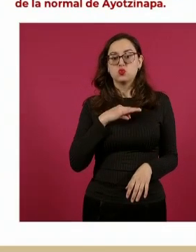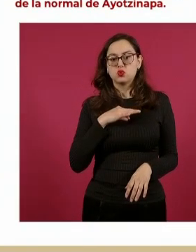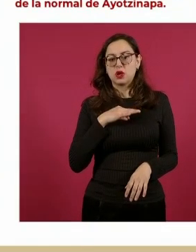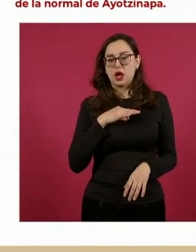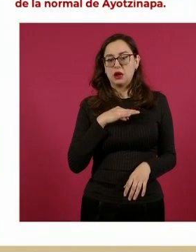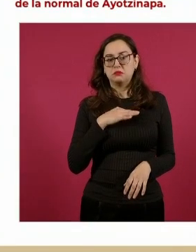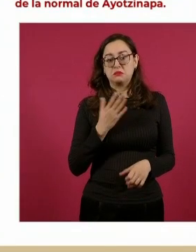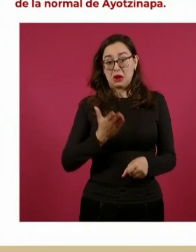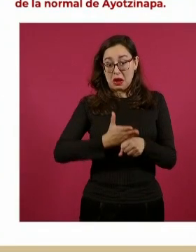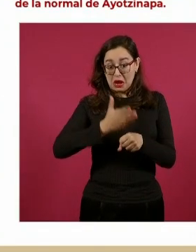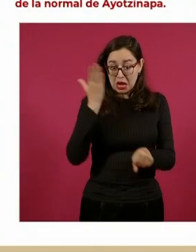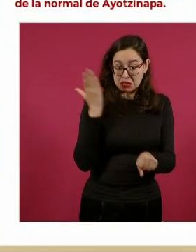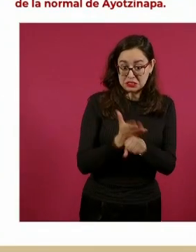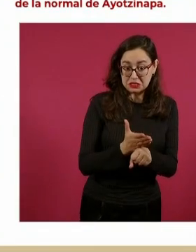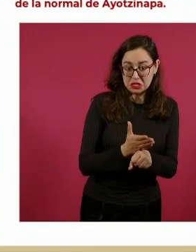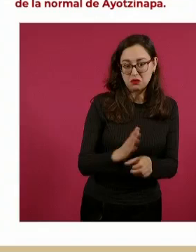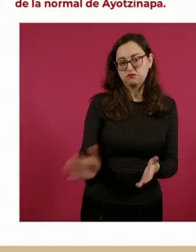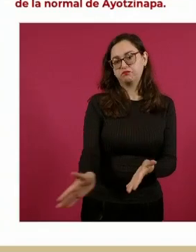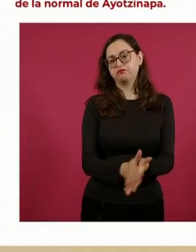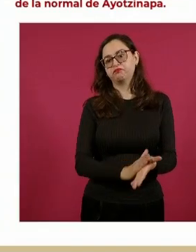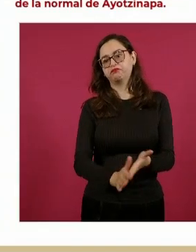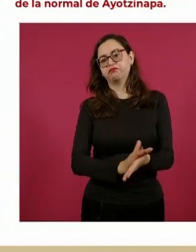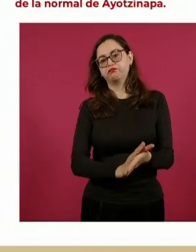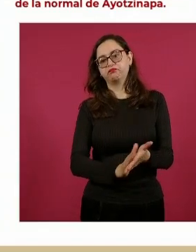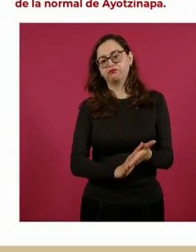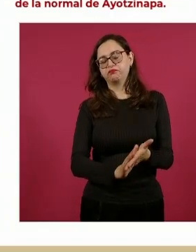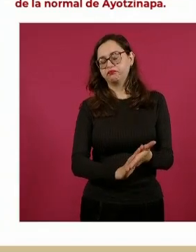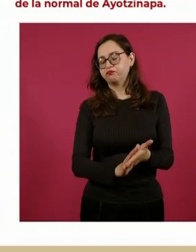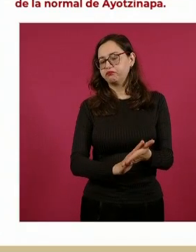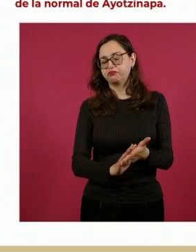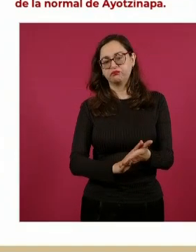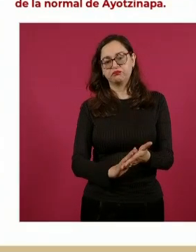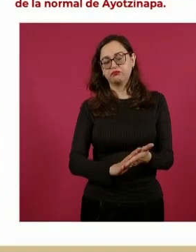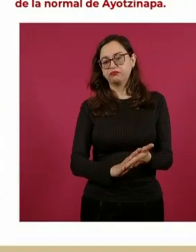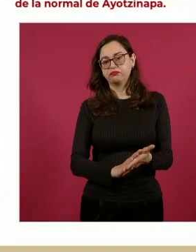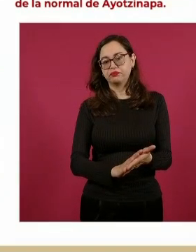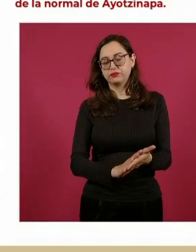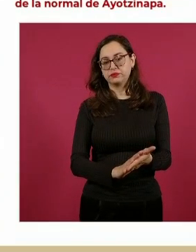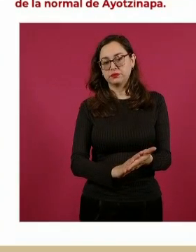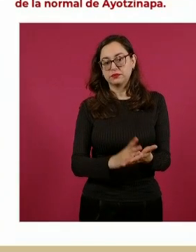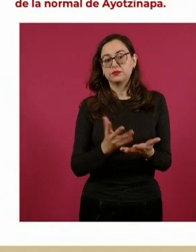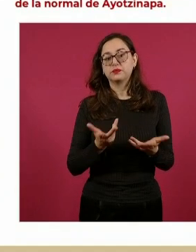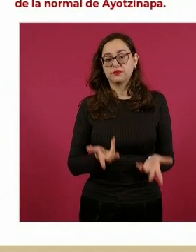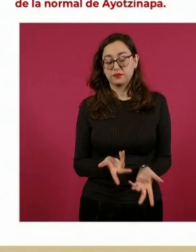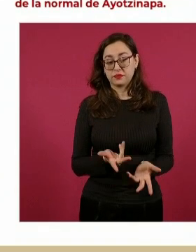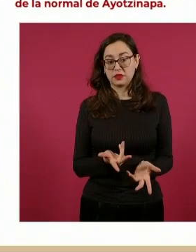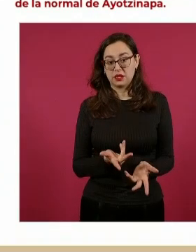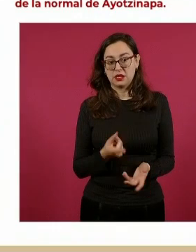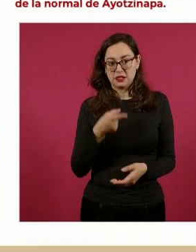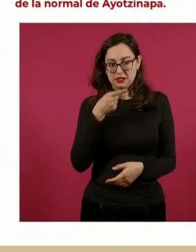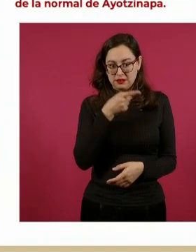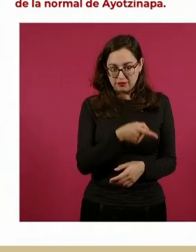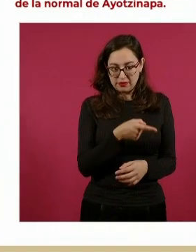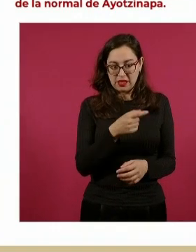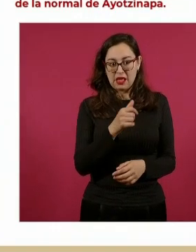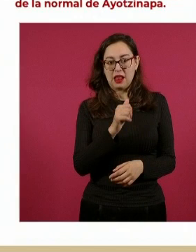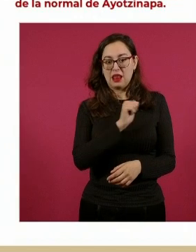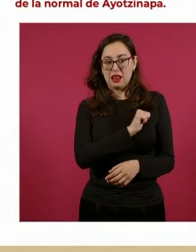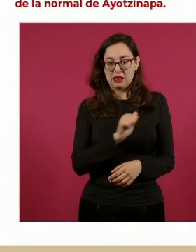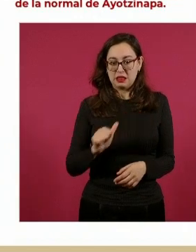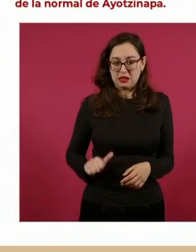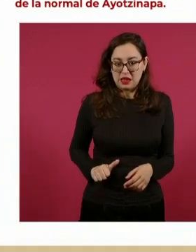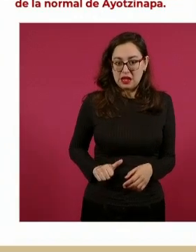deje sin efecto su resolución de fecha del 14 de diciembre del año anterior, en la que se le negó al exalcalde la